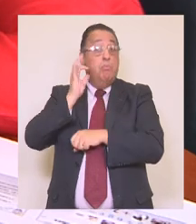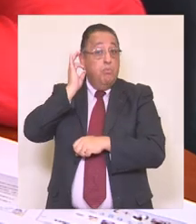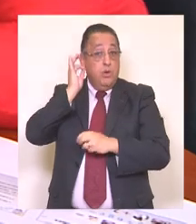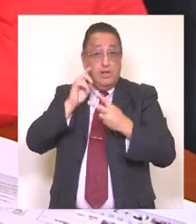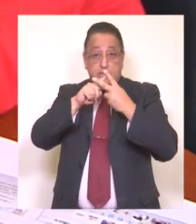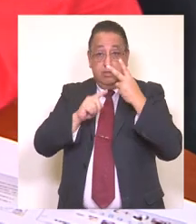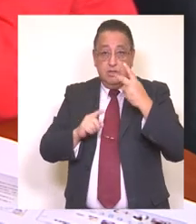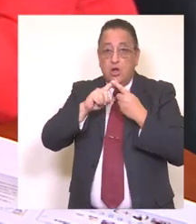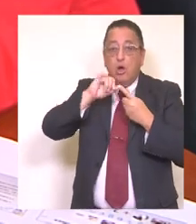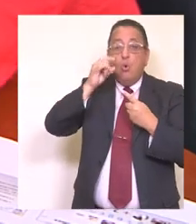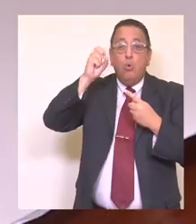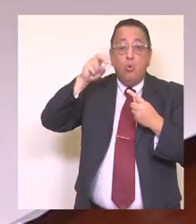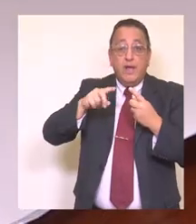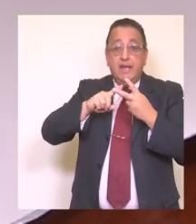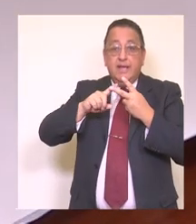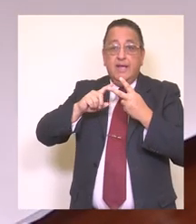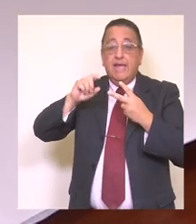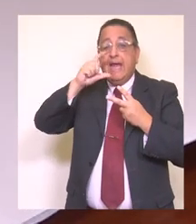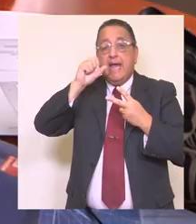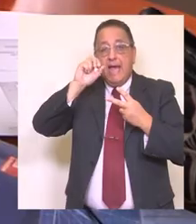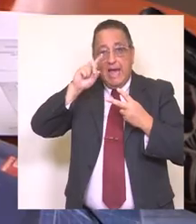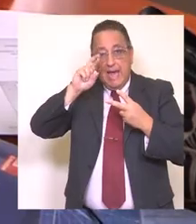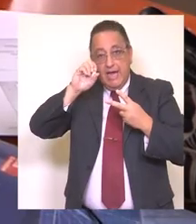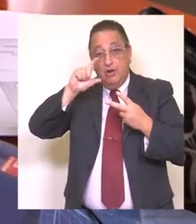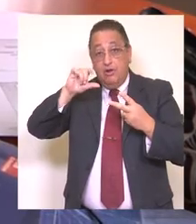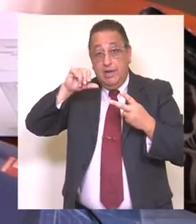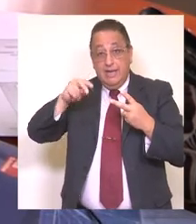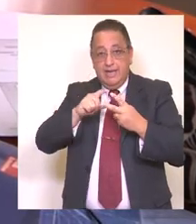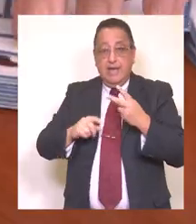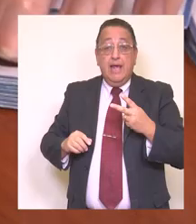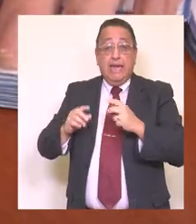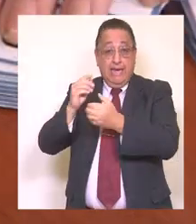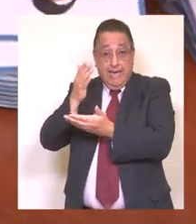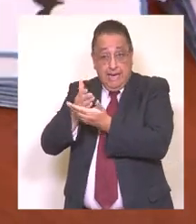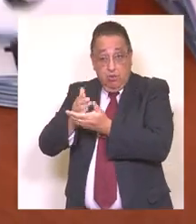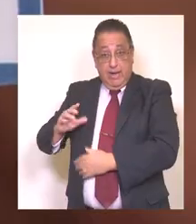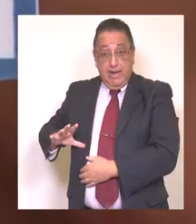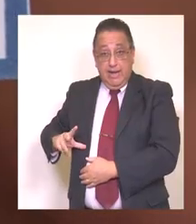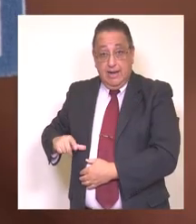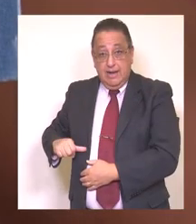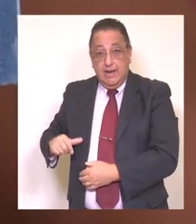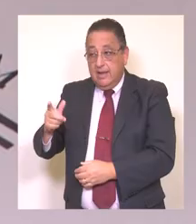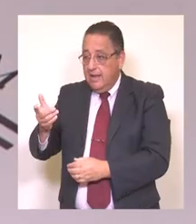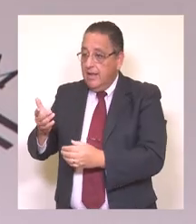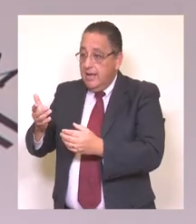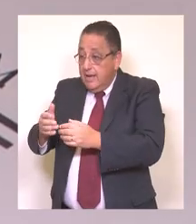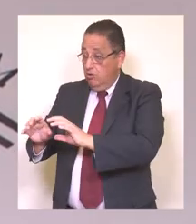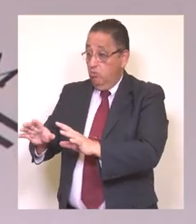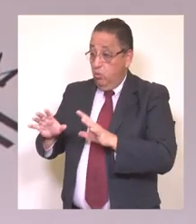Zagal y Carolina Molina del Liceo Miguel Ángel Cerda Leiva, quienes nos sorprendieron durante el 2019